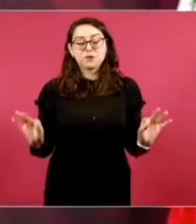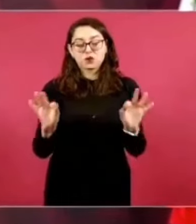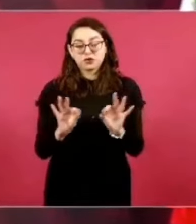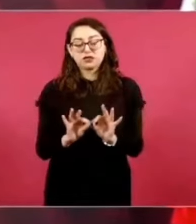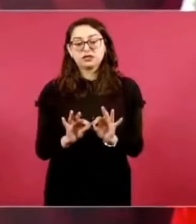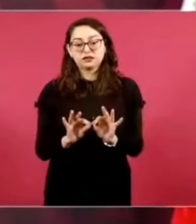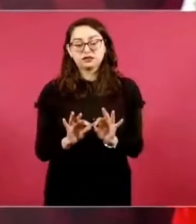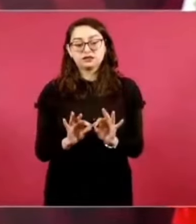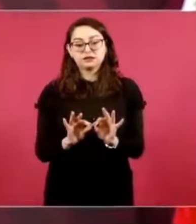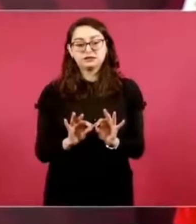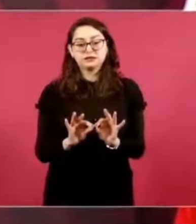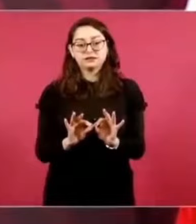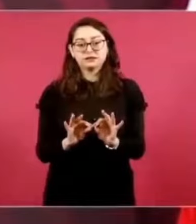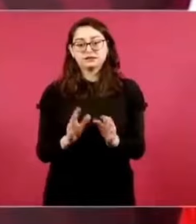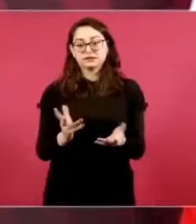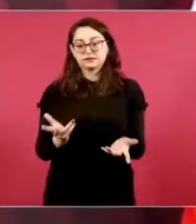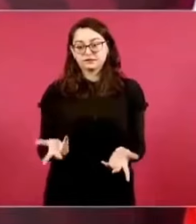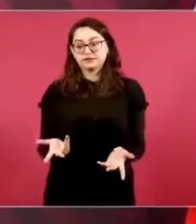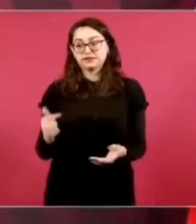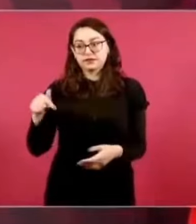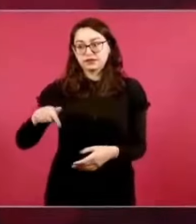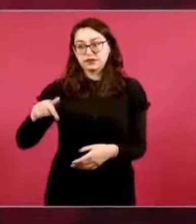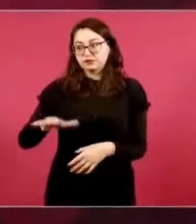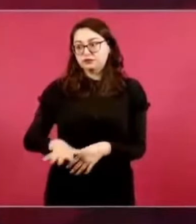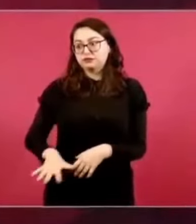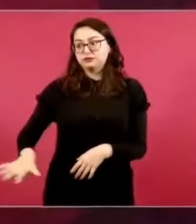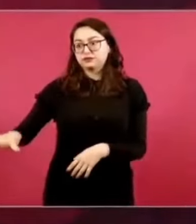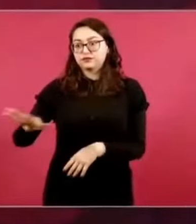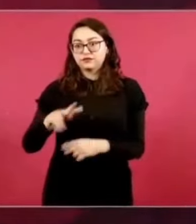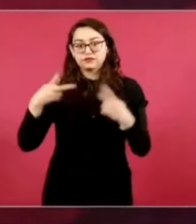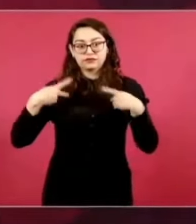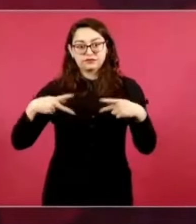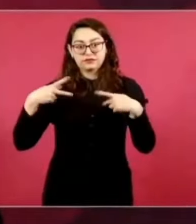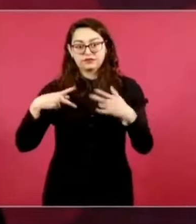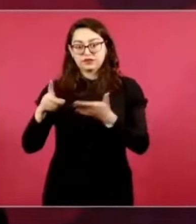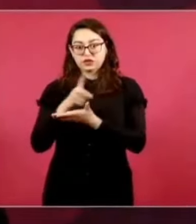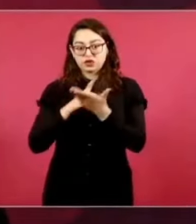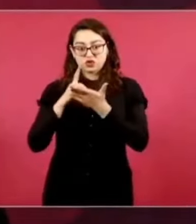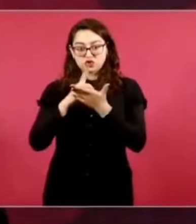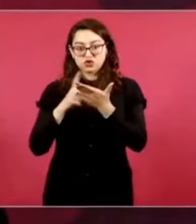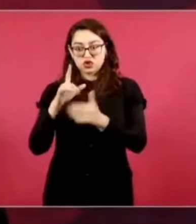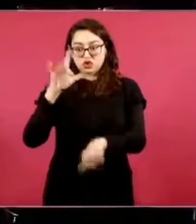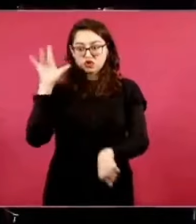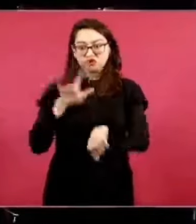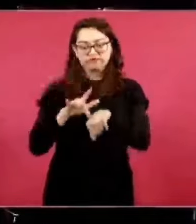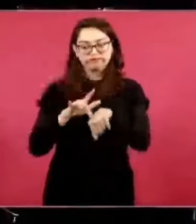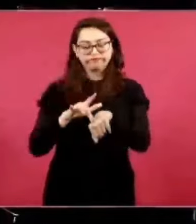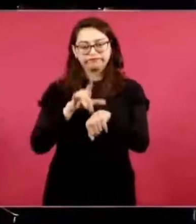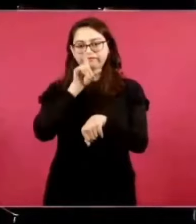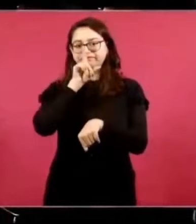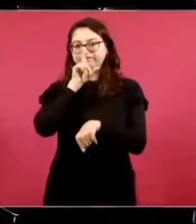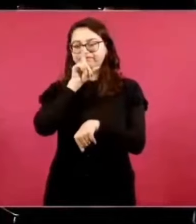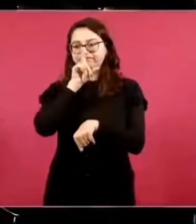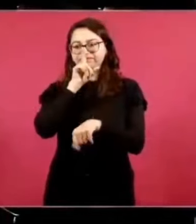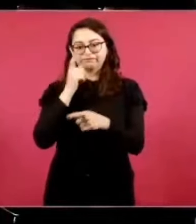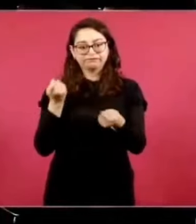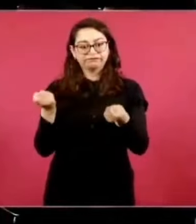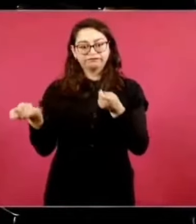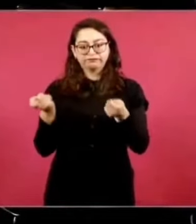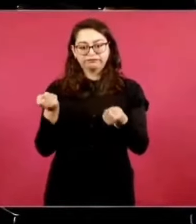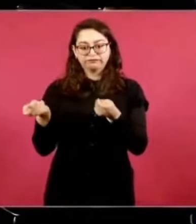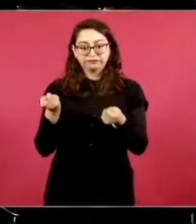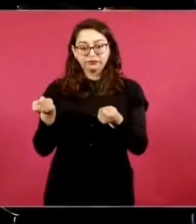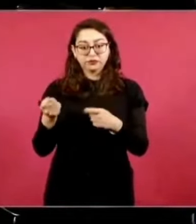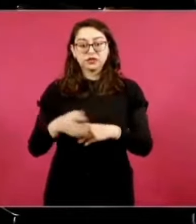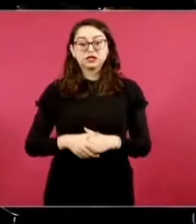se incremente el consumo de las drogas químicas. Ah, bueno, pero